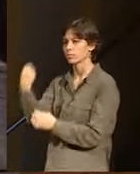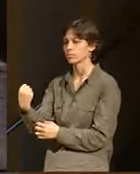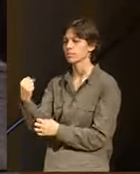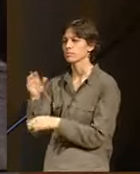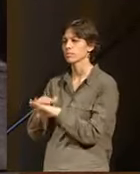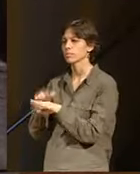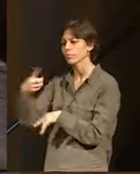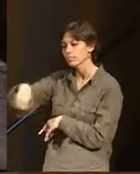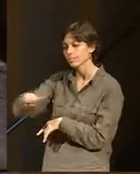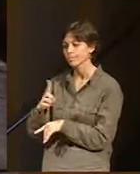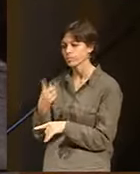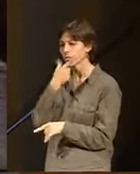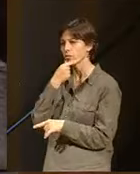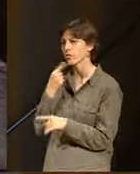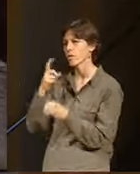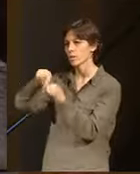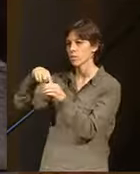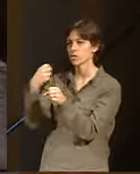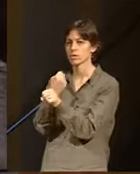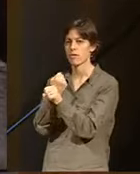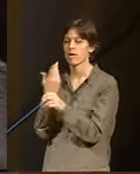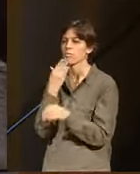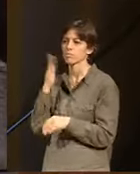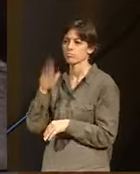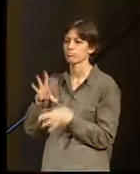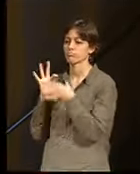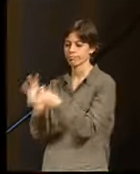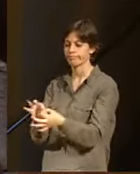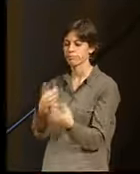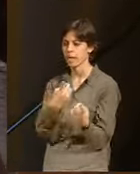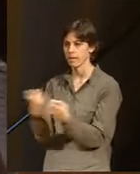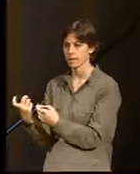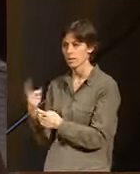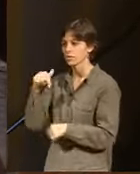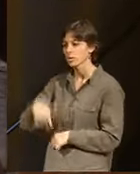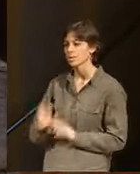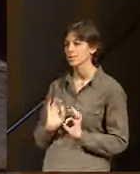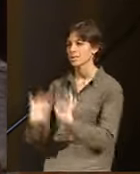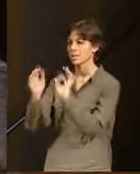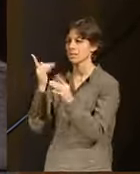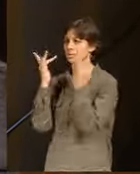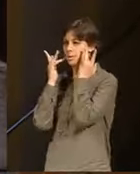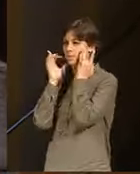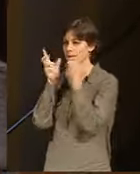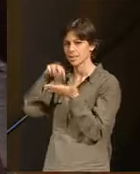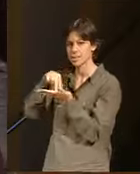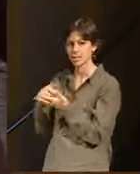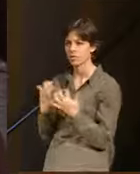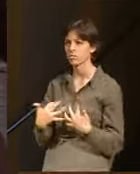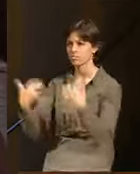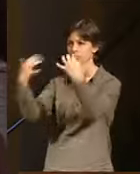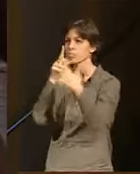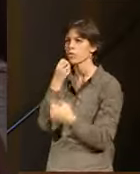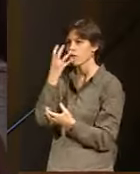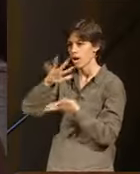buscar un puesto de trabajo adecuado a sus necesidades. Hoy estoy especialmente contenta de estar aquí con vosotros porque tengo una